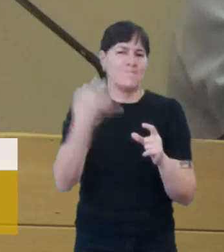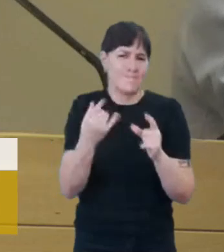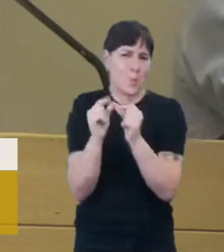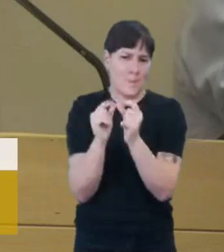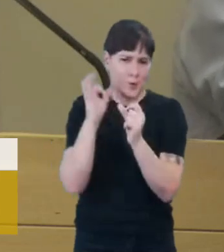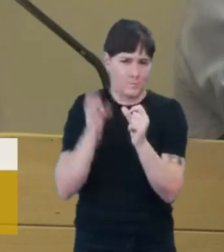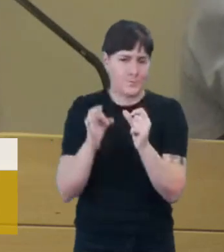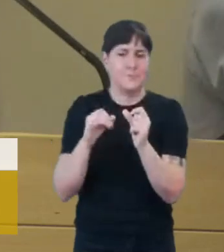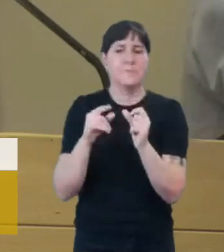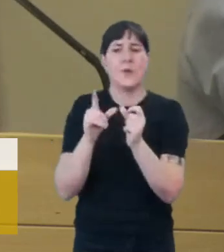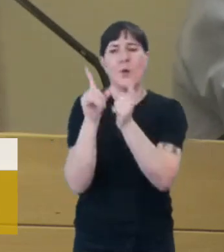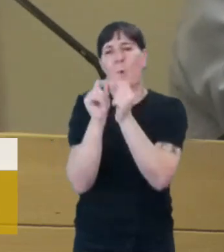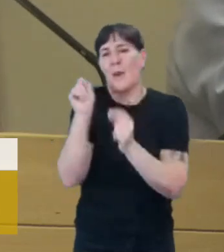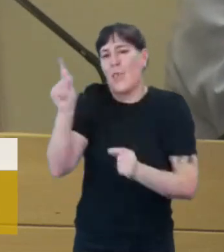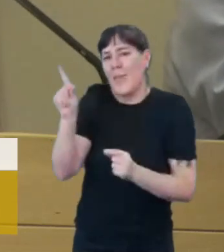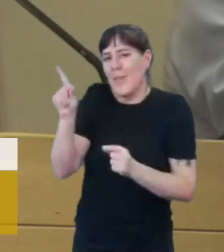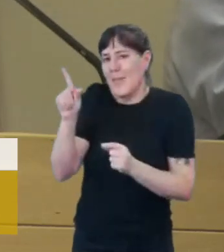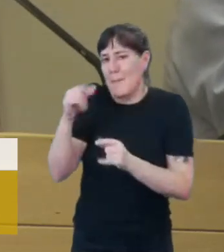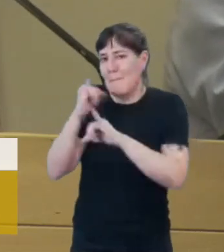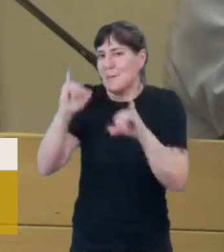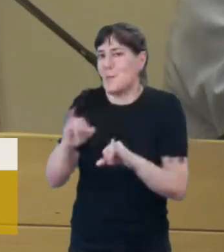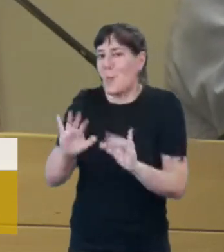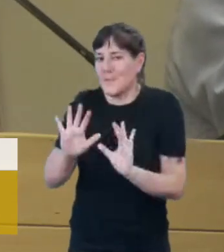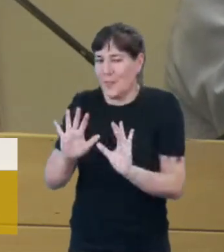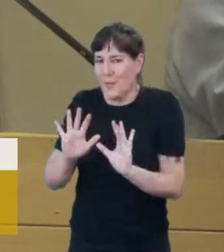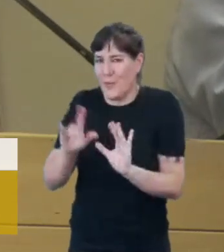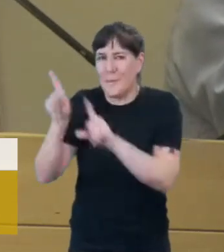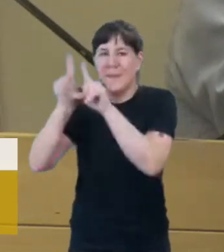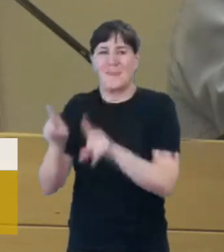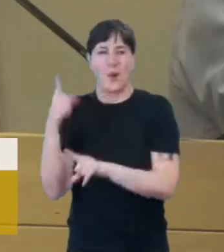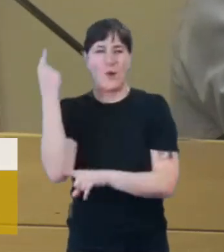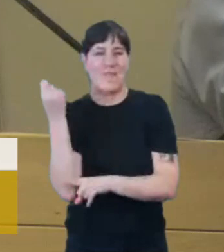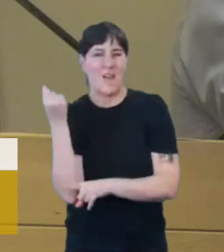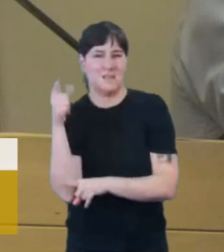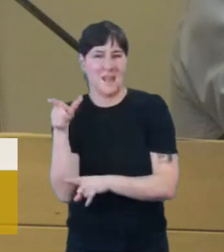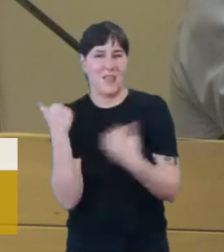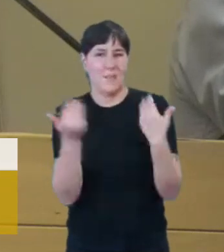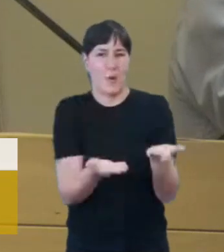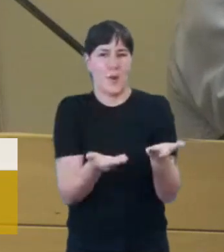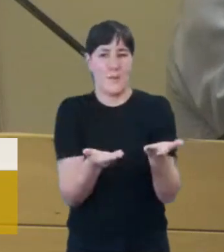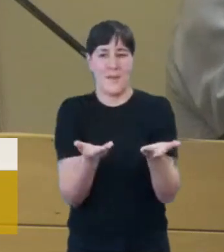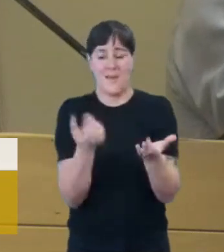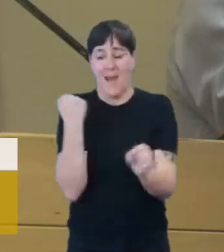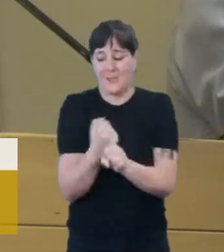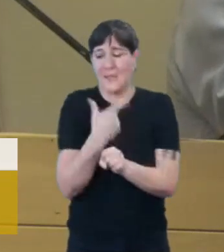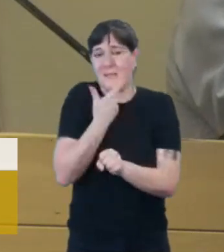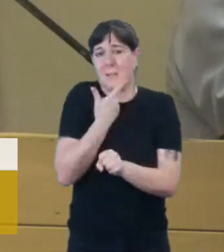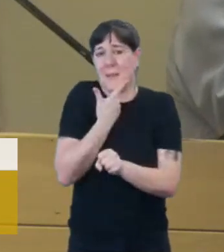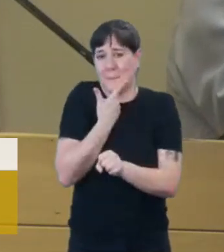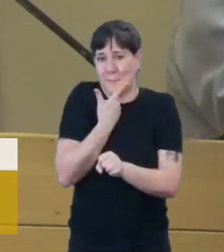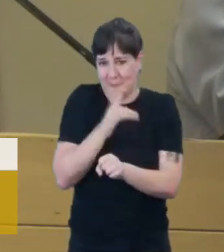los números de la ejecución presupuestaria que el Ministerio de Finanzas pone disponible, están hasta el mes de septiembre de este año,